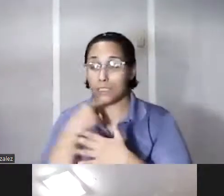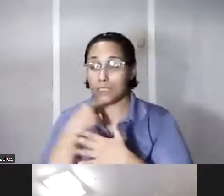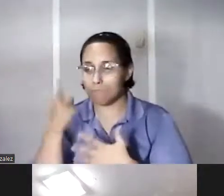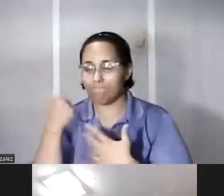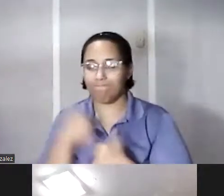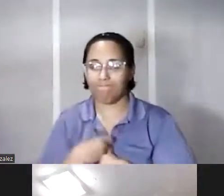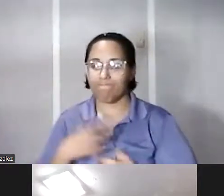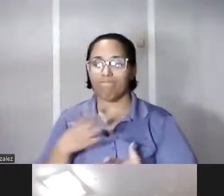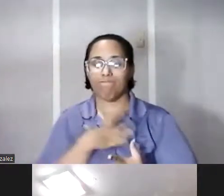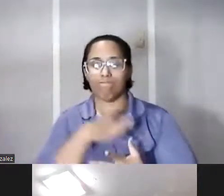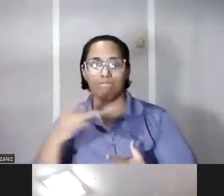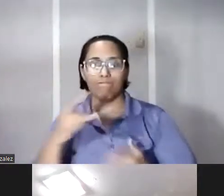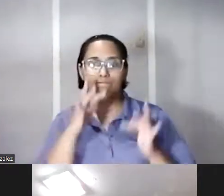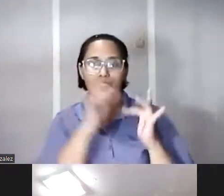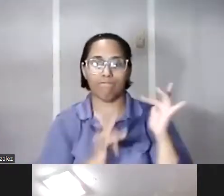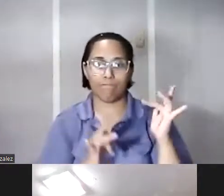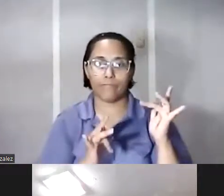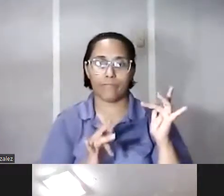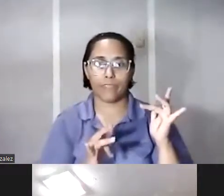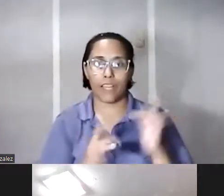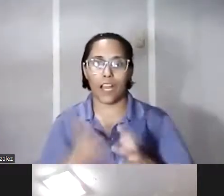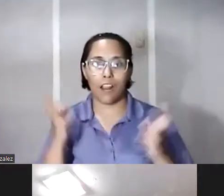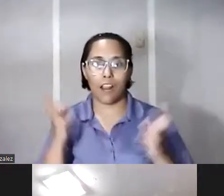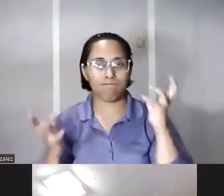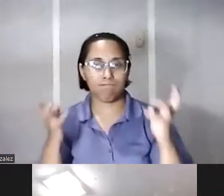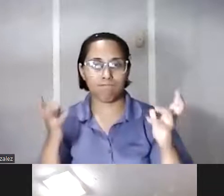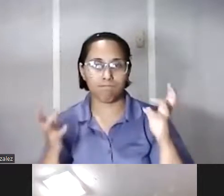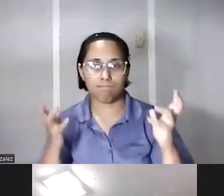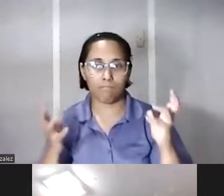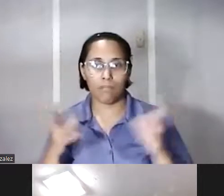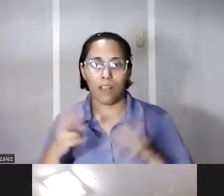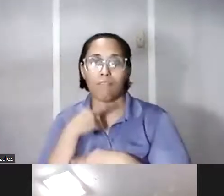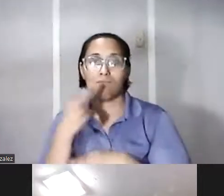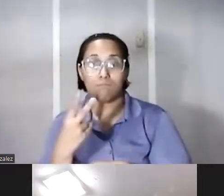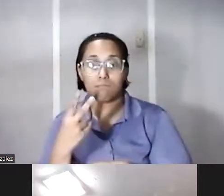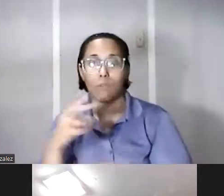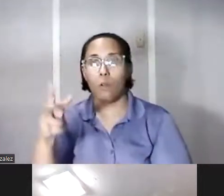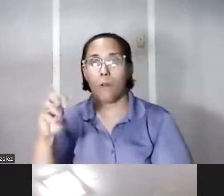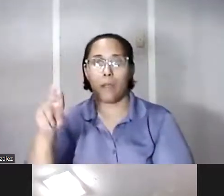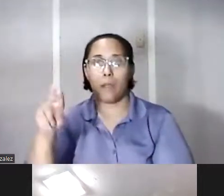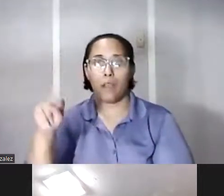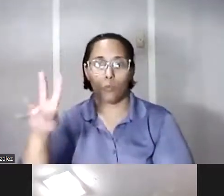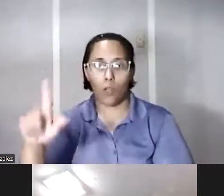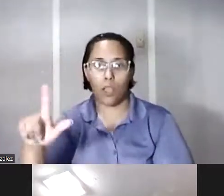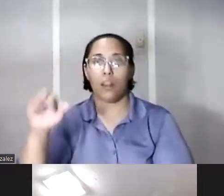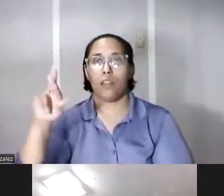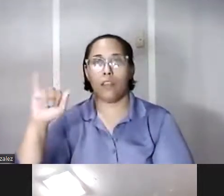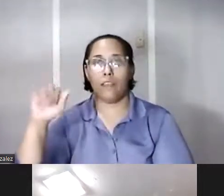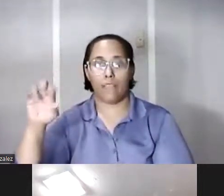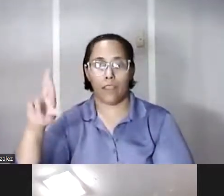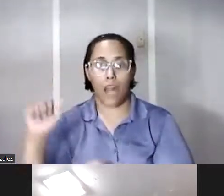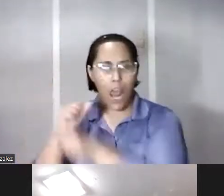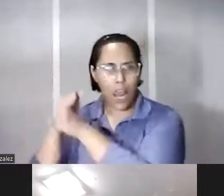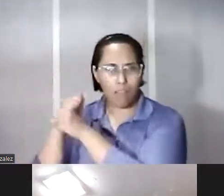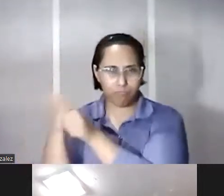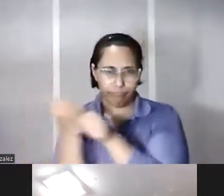me hablen más del peso que tuvo la voz de Manuel Rivera Morales en ese juego de